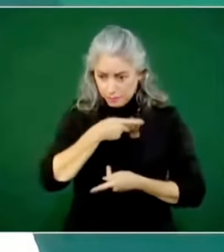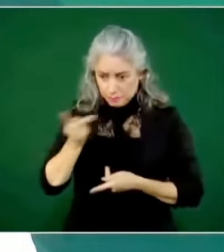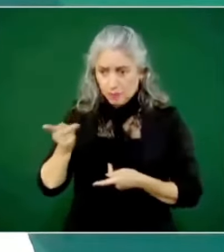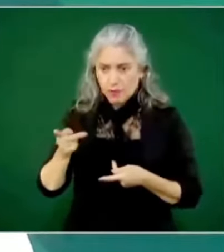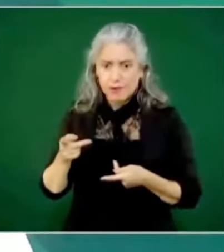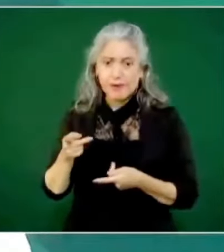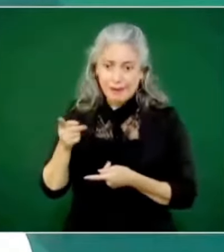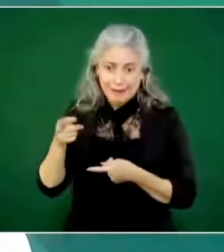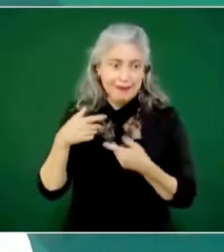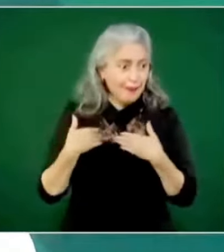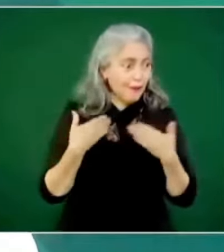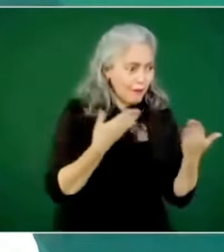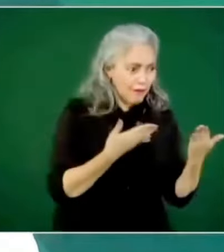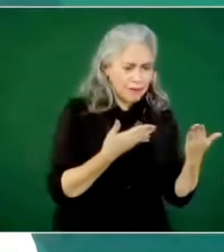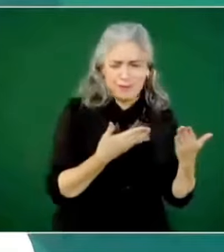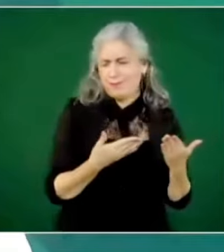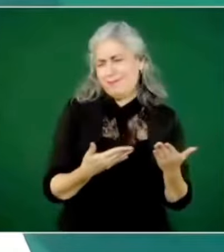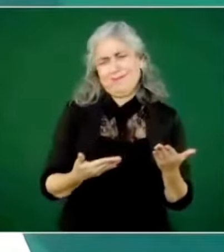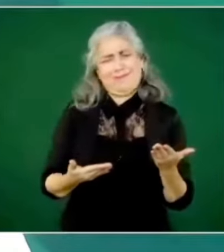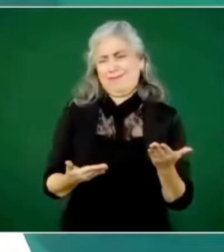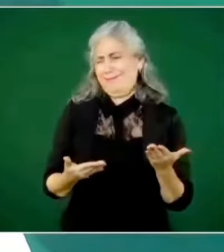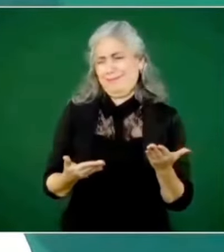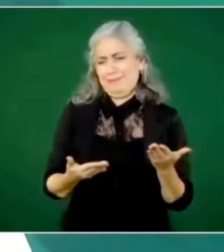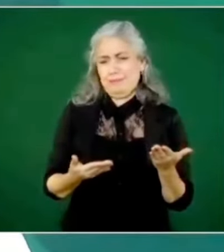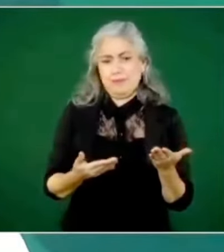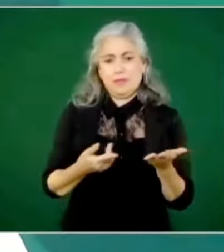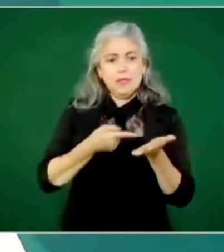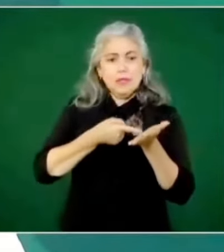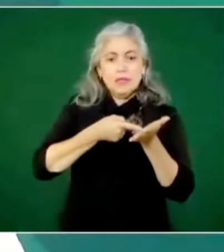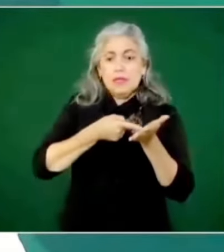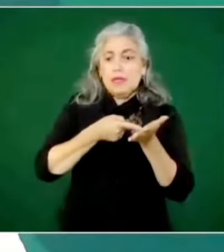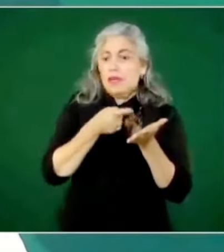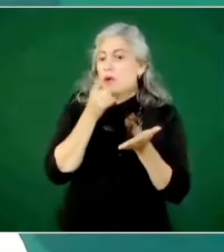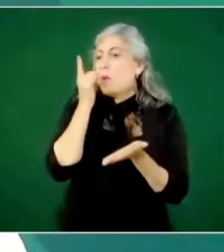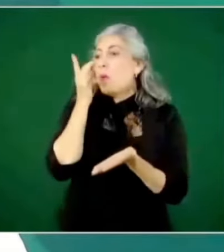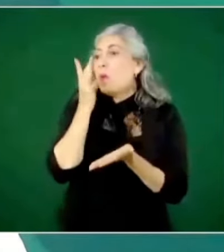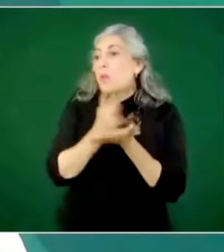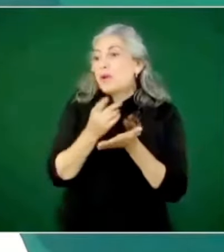Es lo único que he encontrado, claro, es fuertísimo.